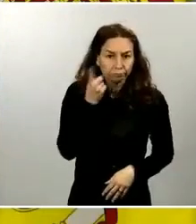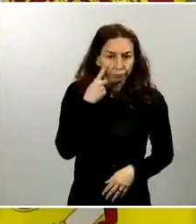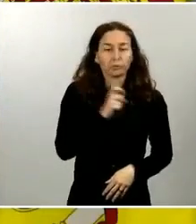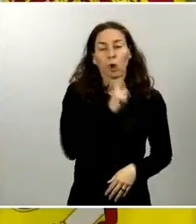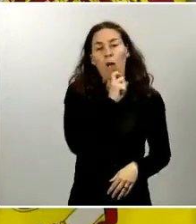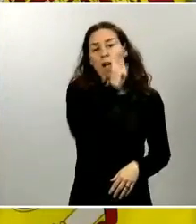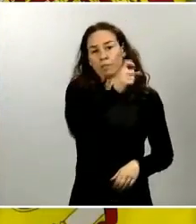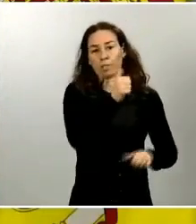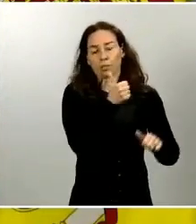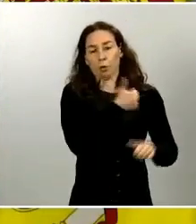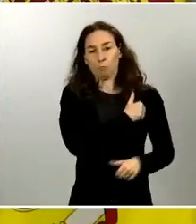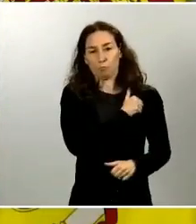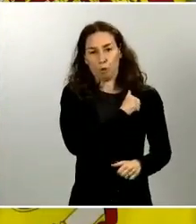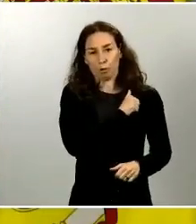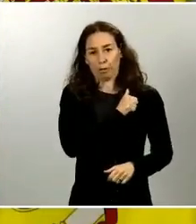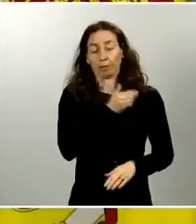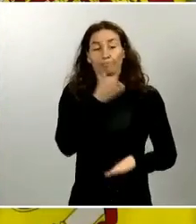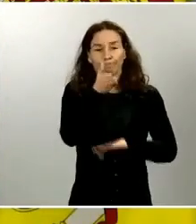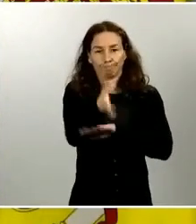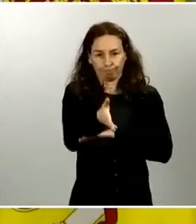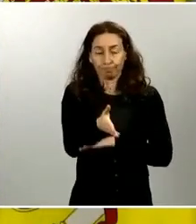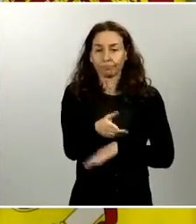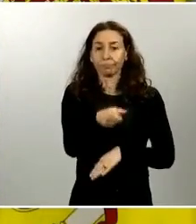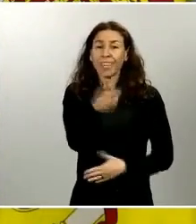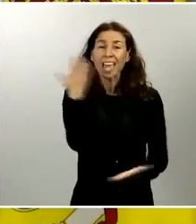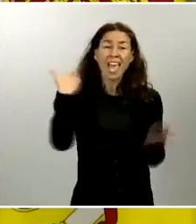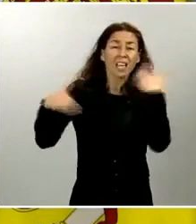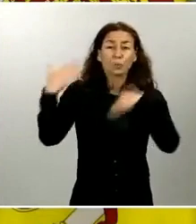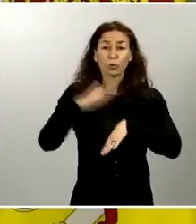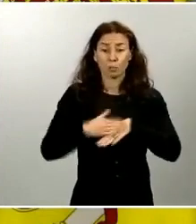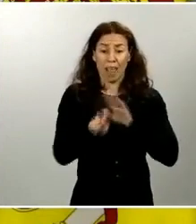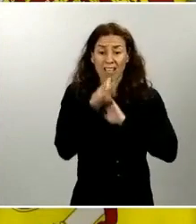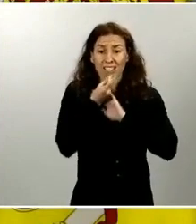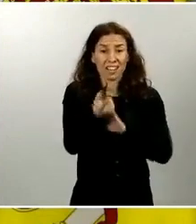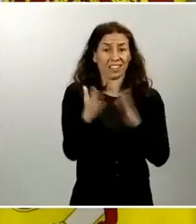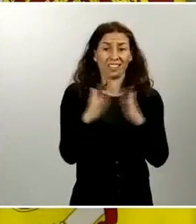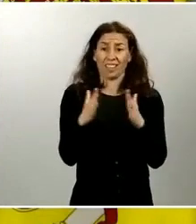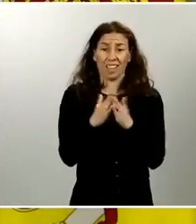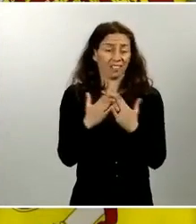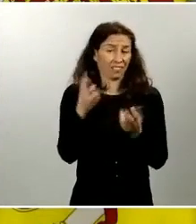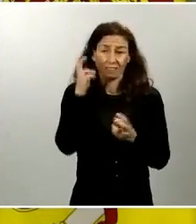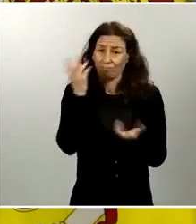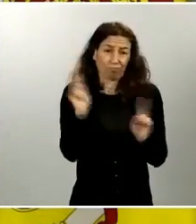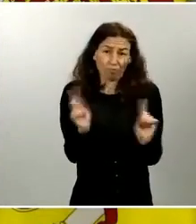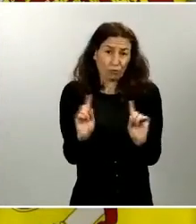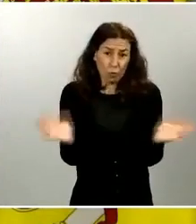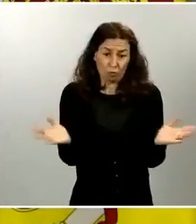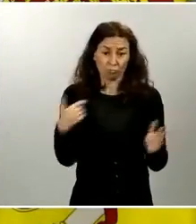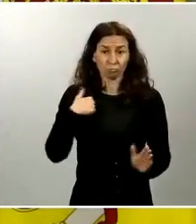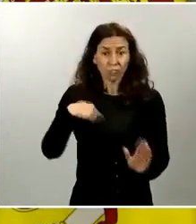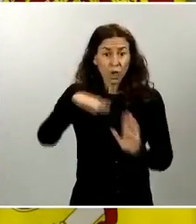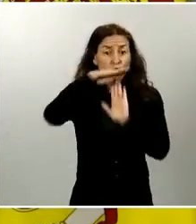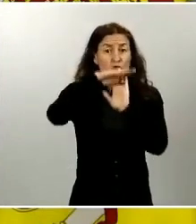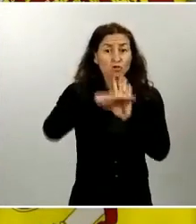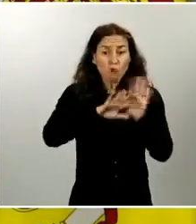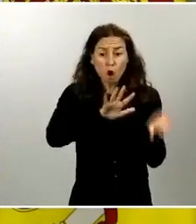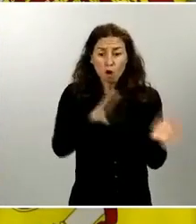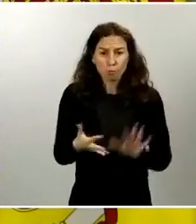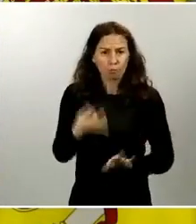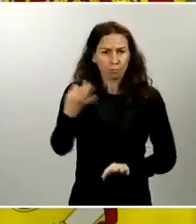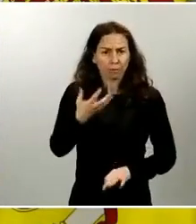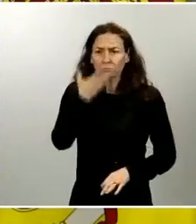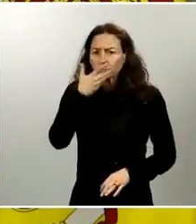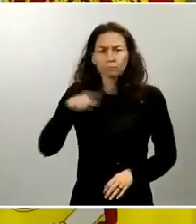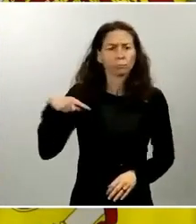No busquen excusas para salir de casa. Las normas ya las conocemos y tratar de engañar a los policías